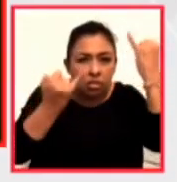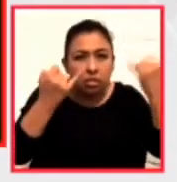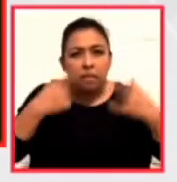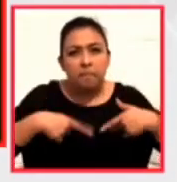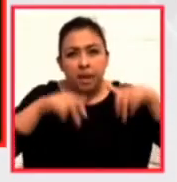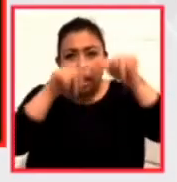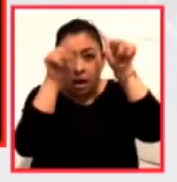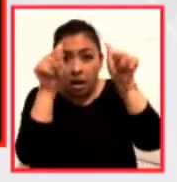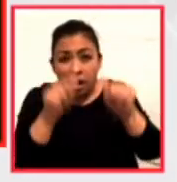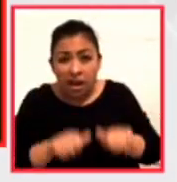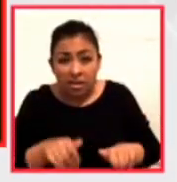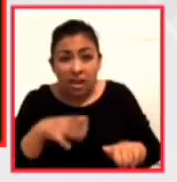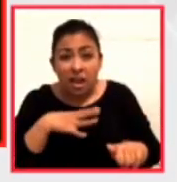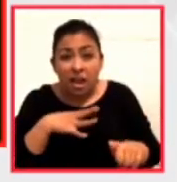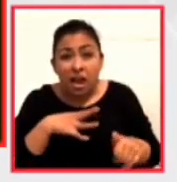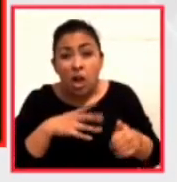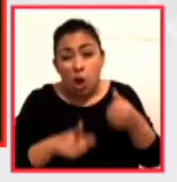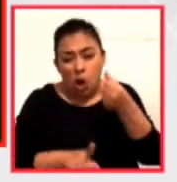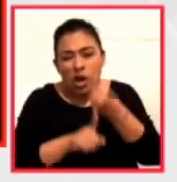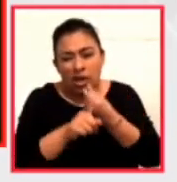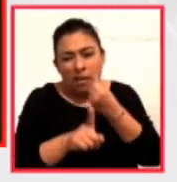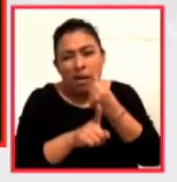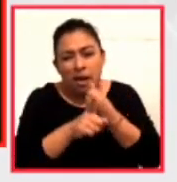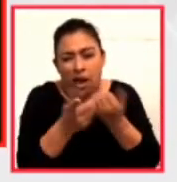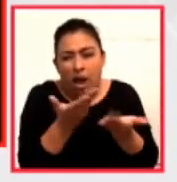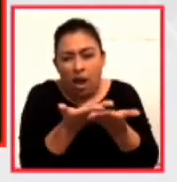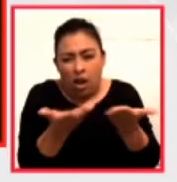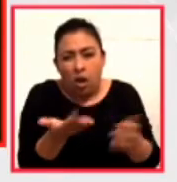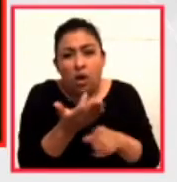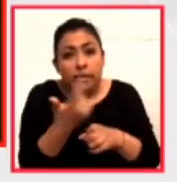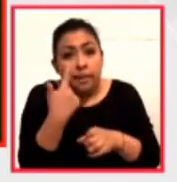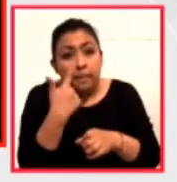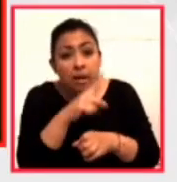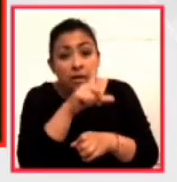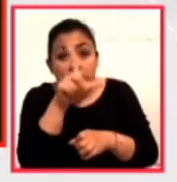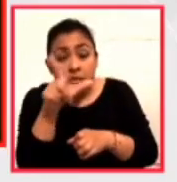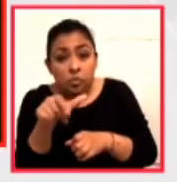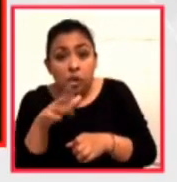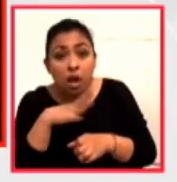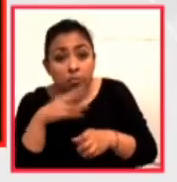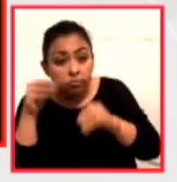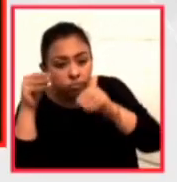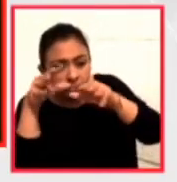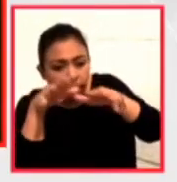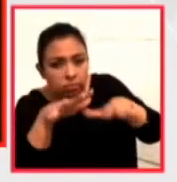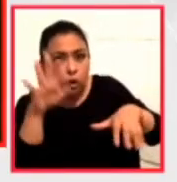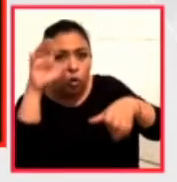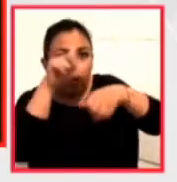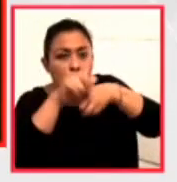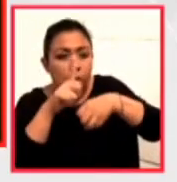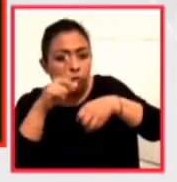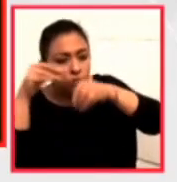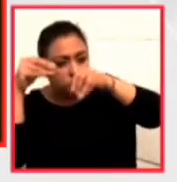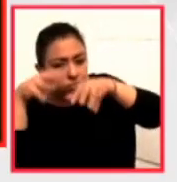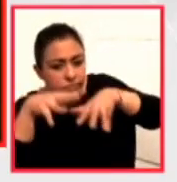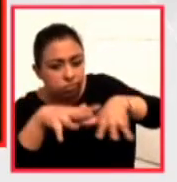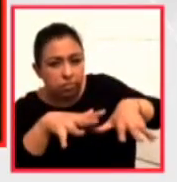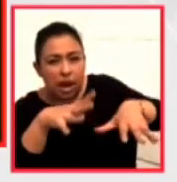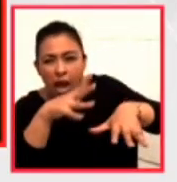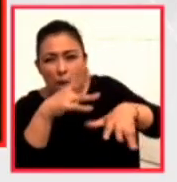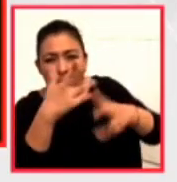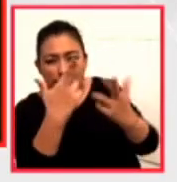Esta fisura que es esta crisis se verá iluminada por la cultura y esa luz entrará por esta fisura para